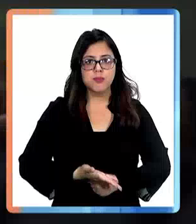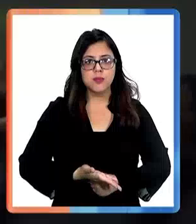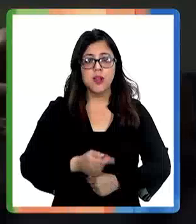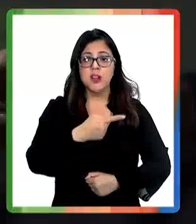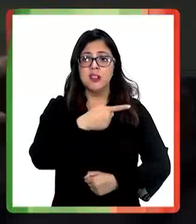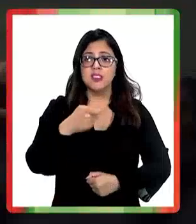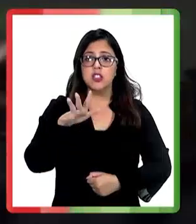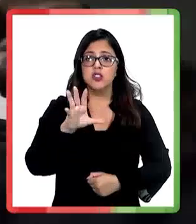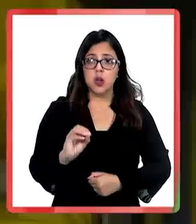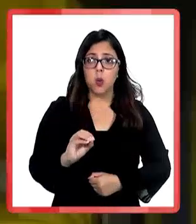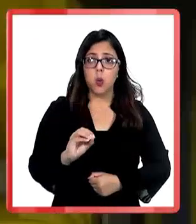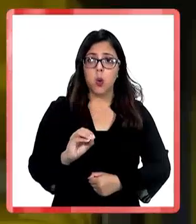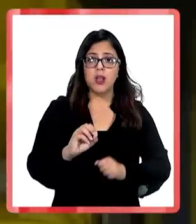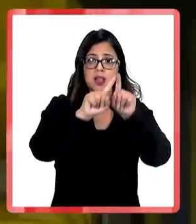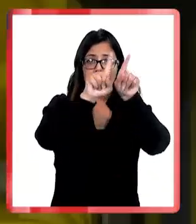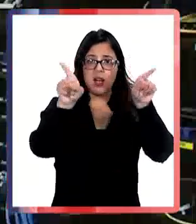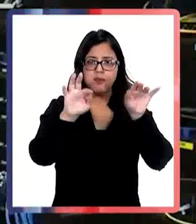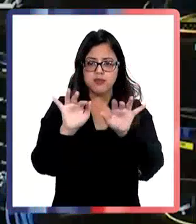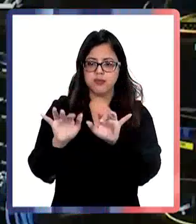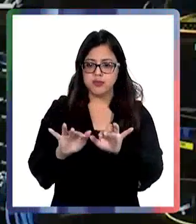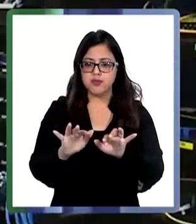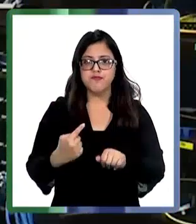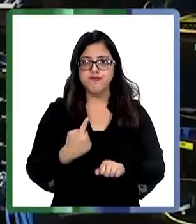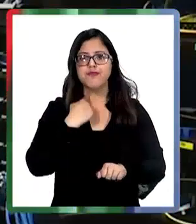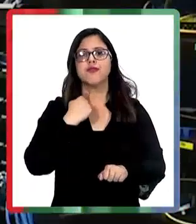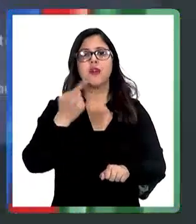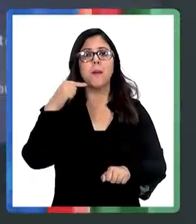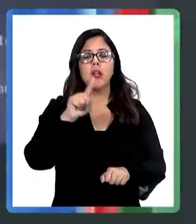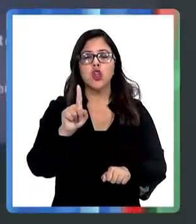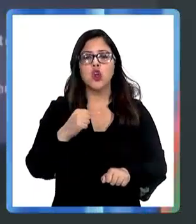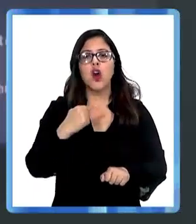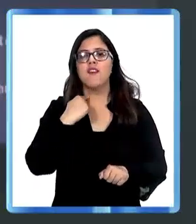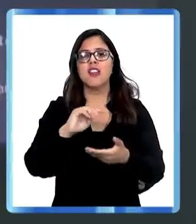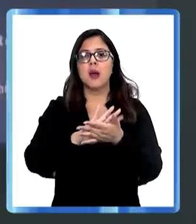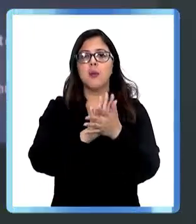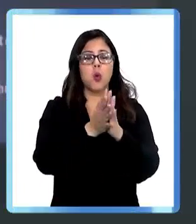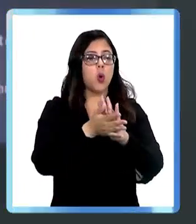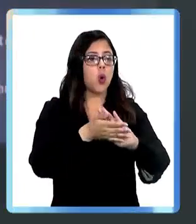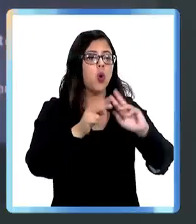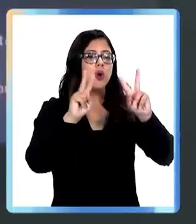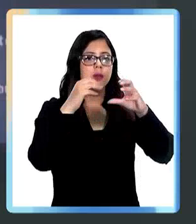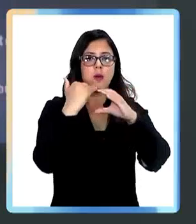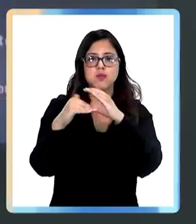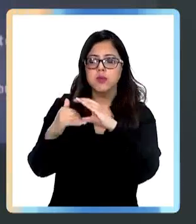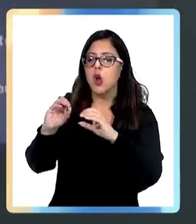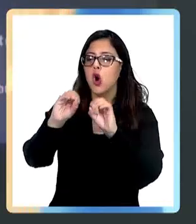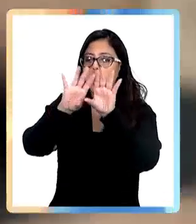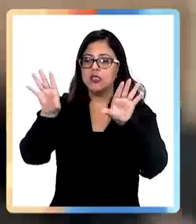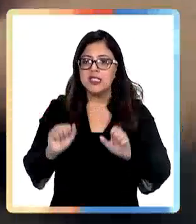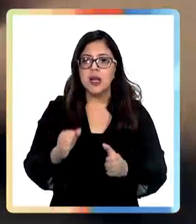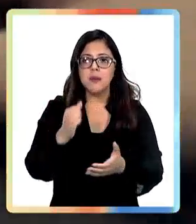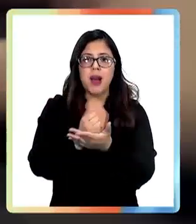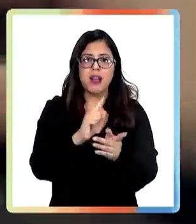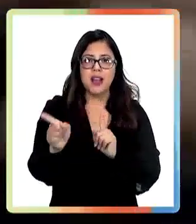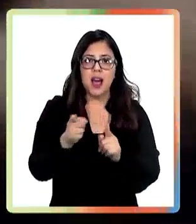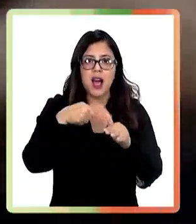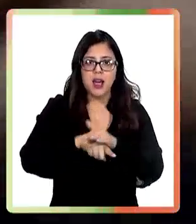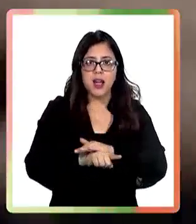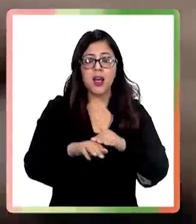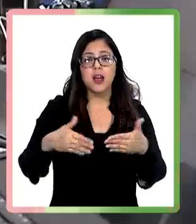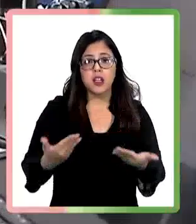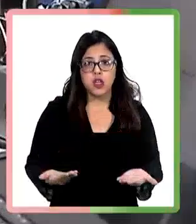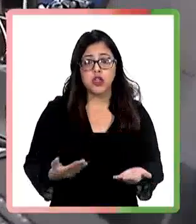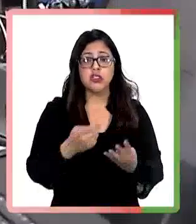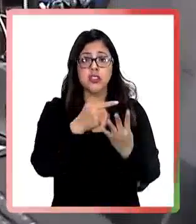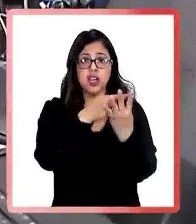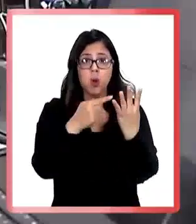Son 150 los equipos atacados, aunque esto no ha afectado los correos electrónicos ni a los sistemas de tramitación internos,